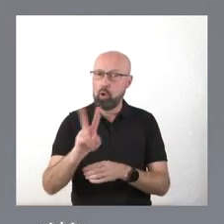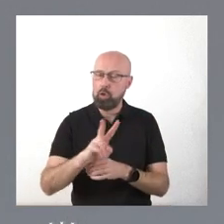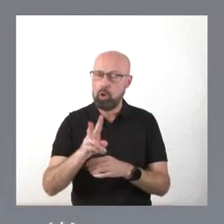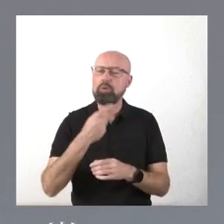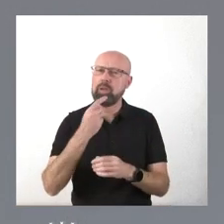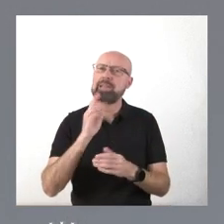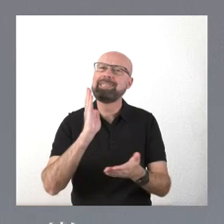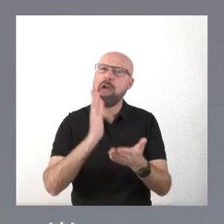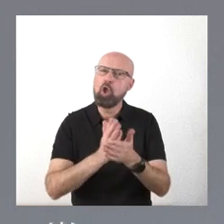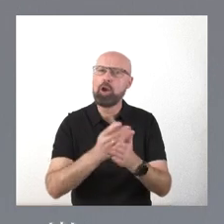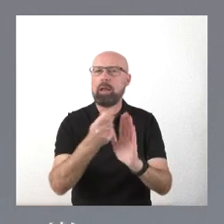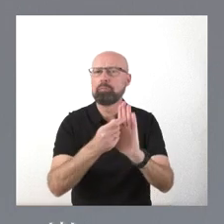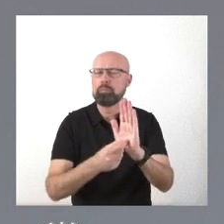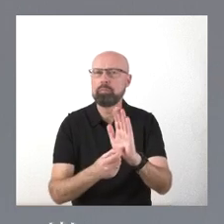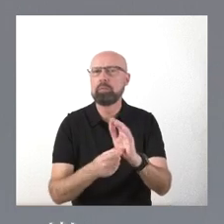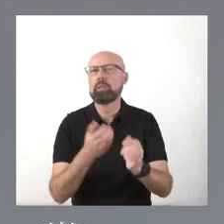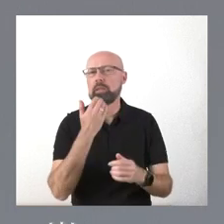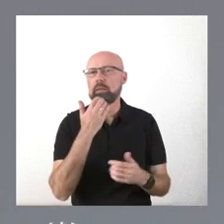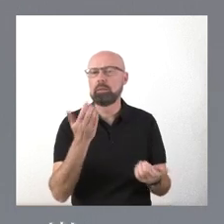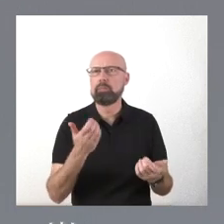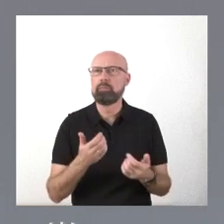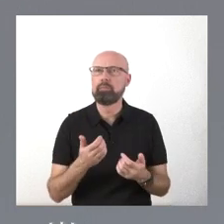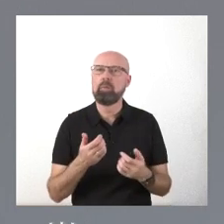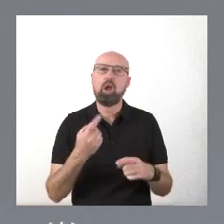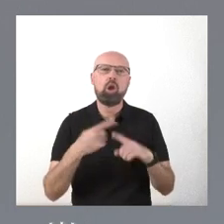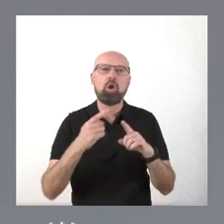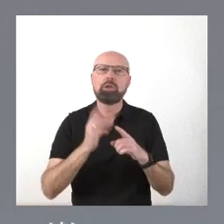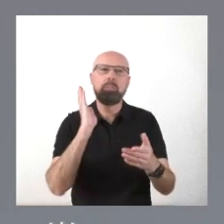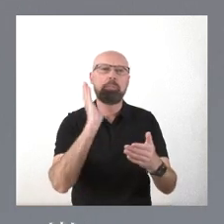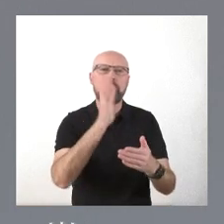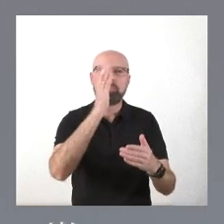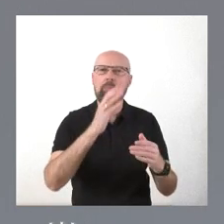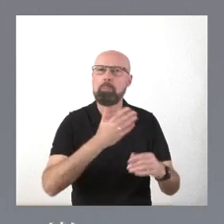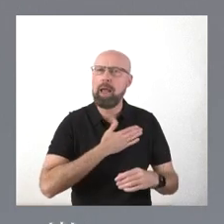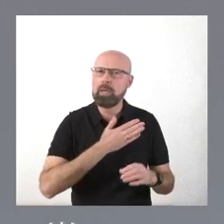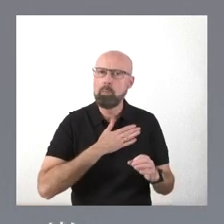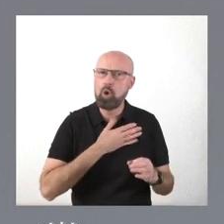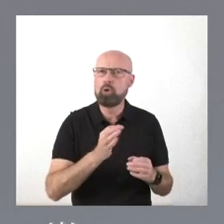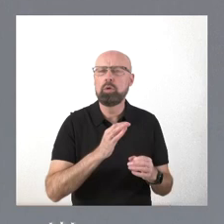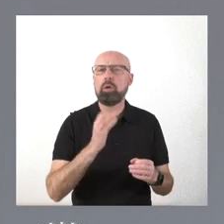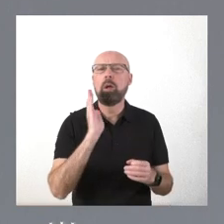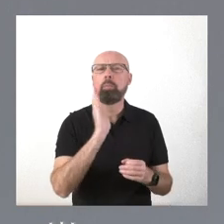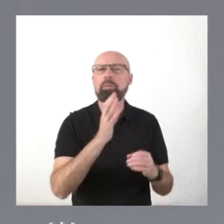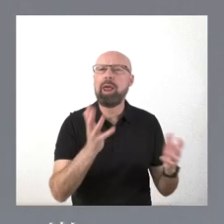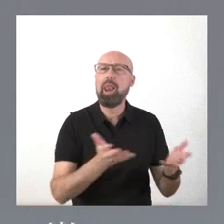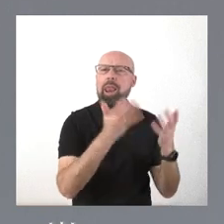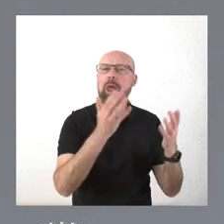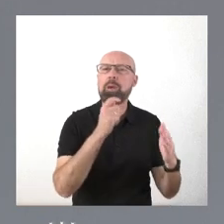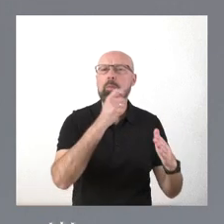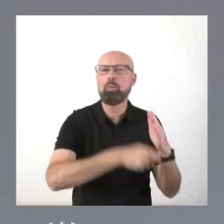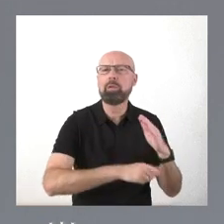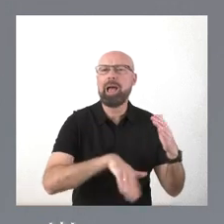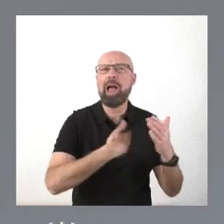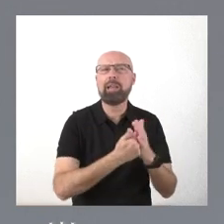que resulta la lesión al patrimonio tal, las infracciones leves con multa de hasta 10.000 euros.